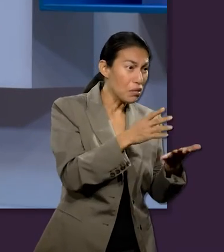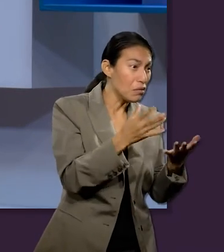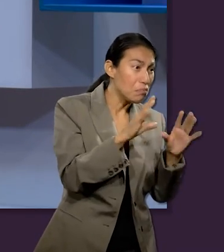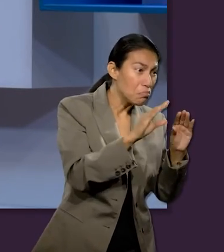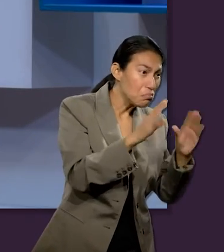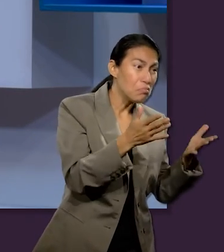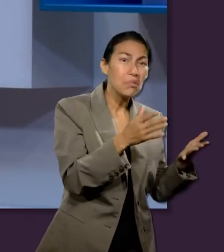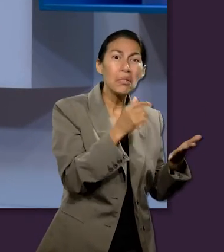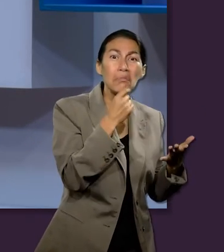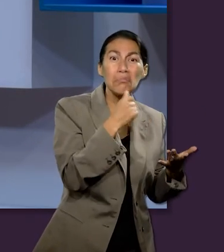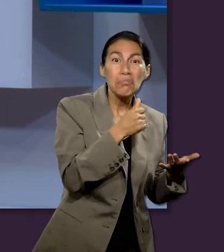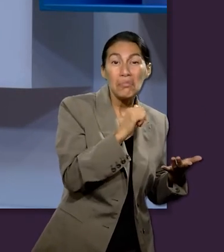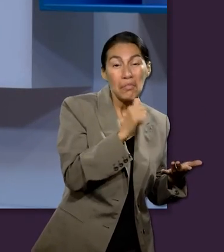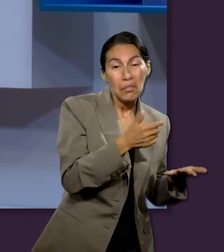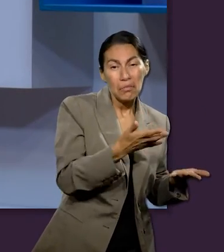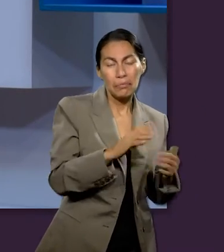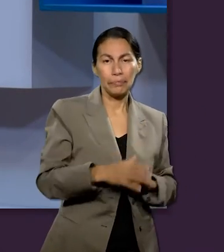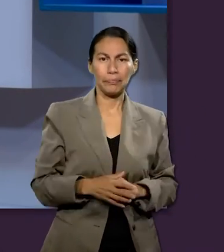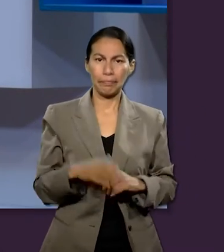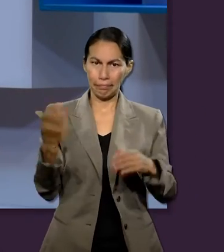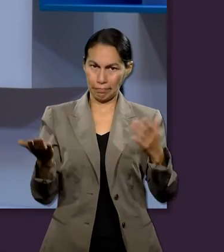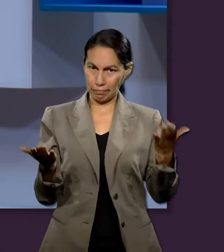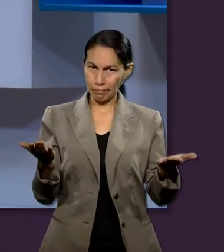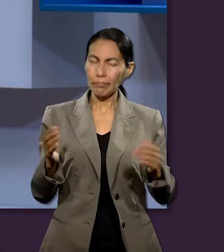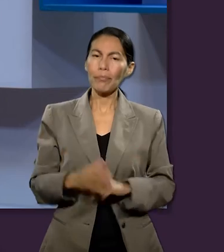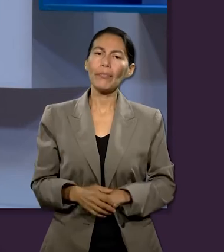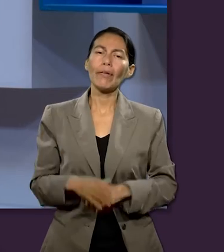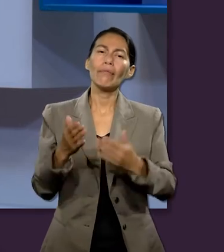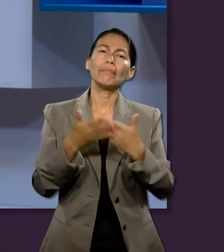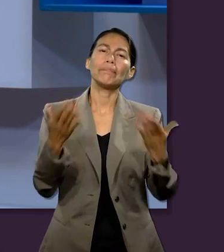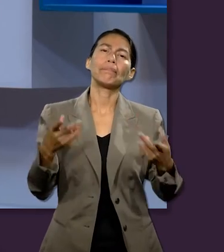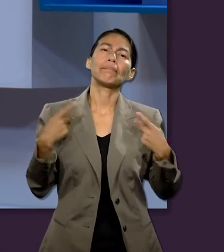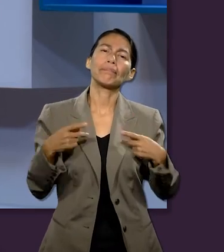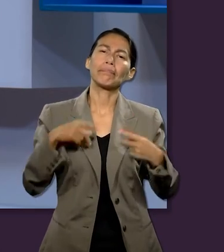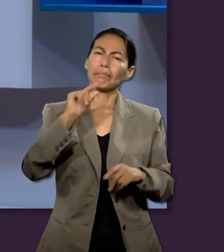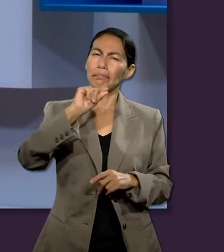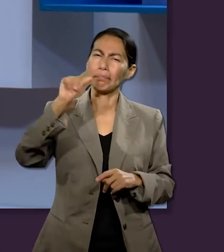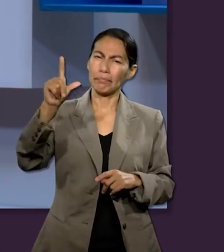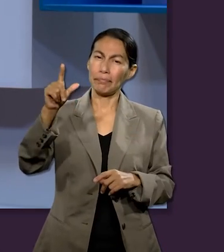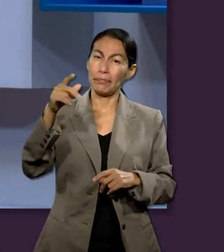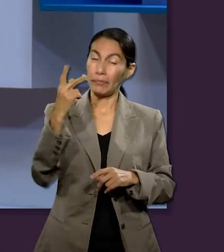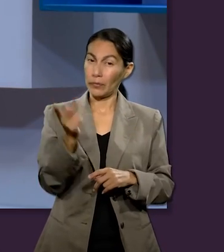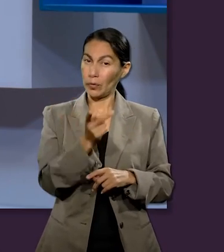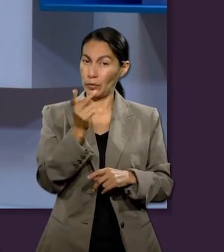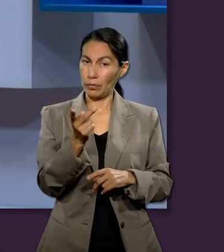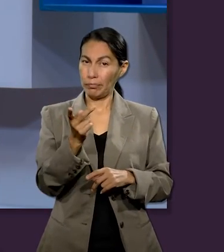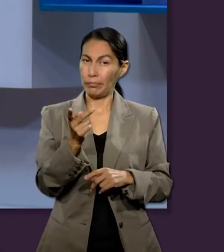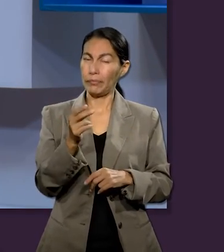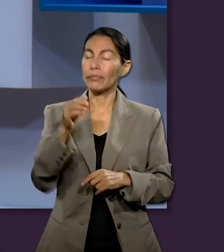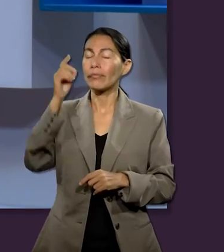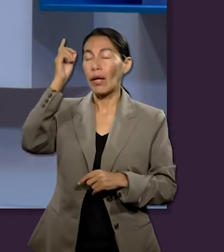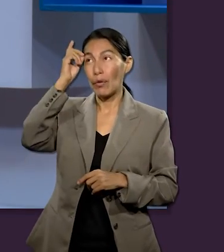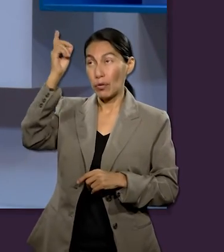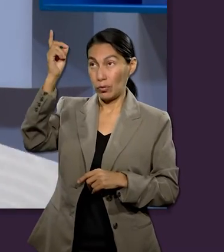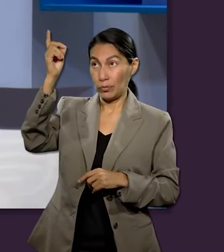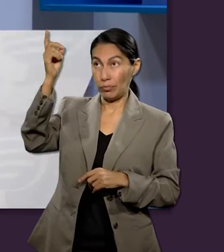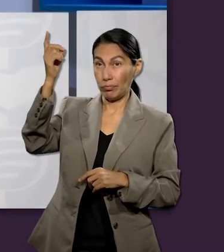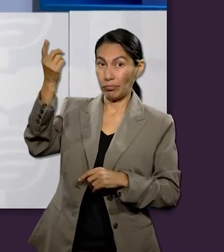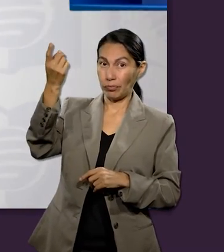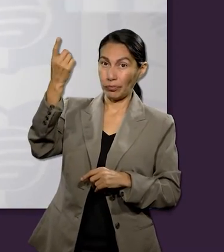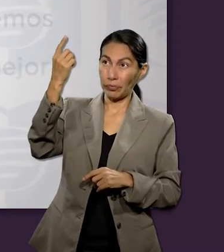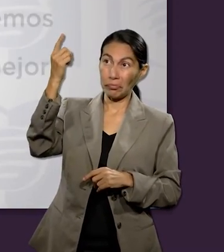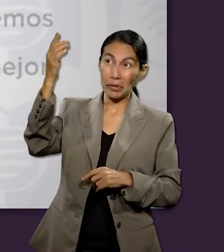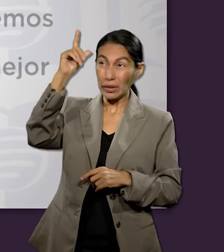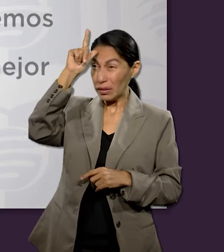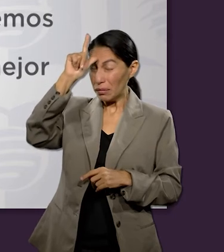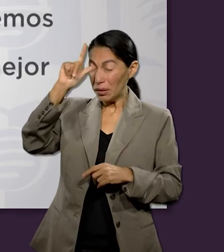ser siendo guiados por el Espíritu Santo. Y vamos a preguntar a nuestro experto.